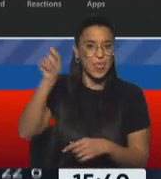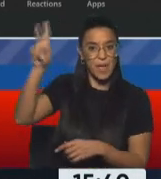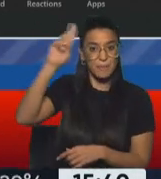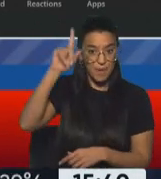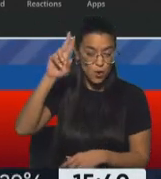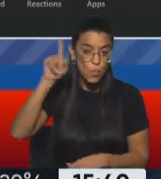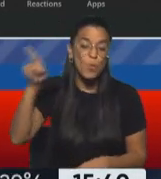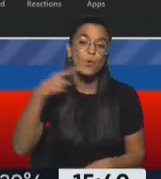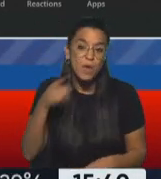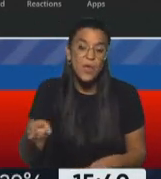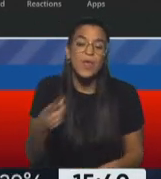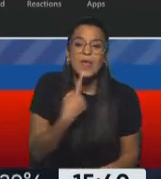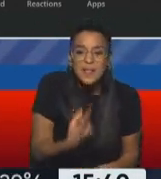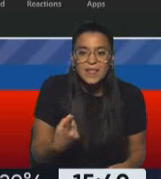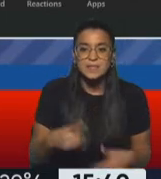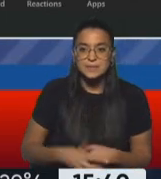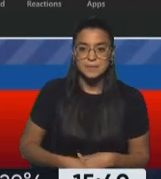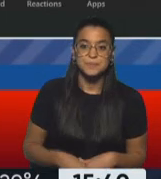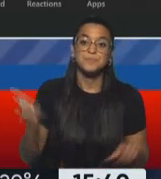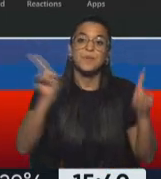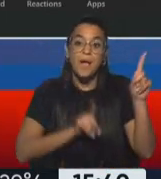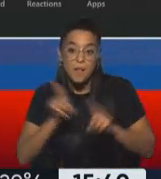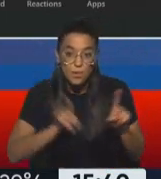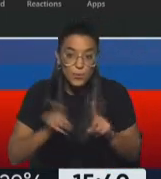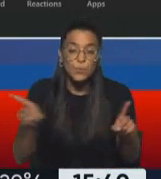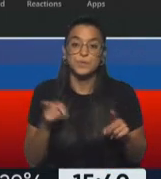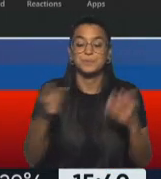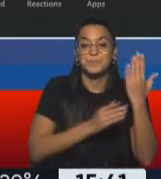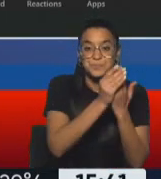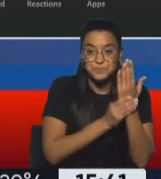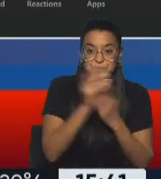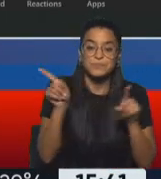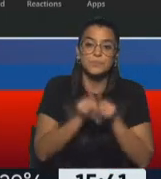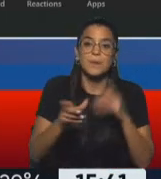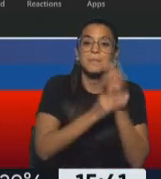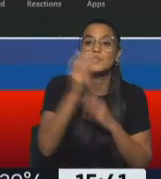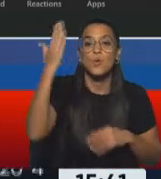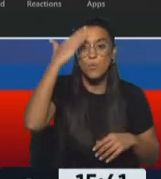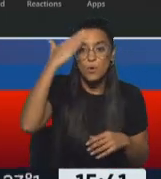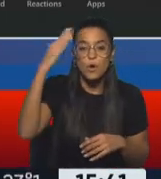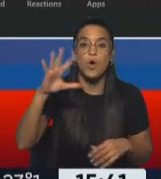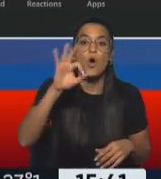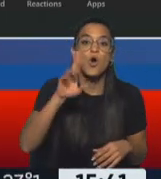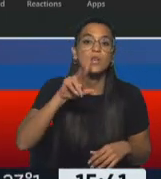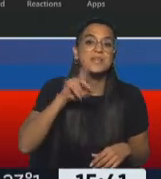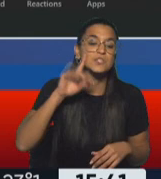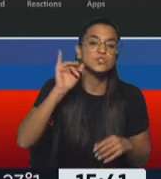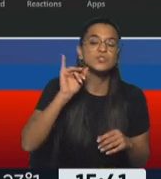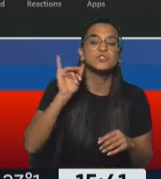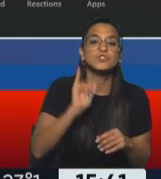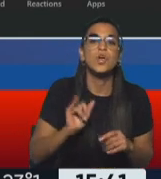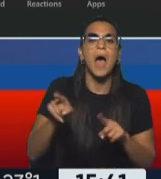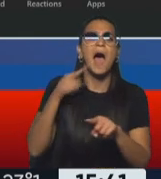que han salido a decir que algunos de los ministros, como la ministra de Cultura y Gisela Ortiz, son terroristas.